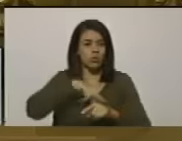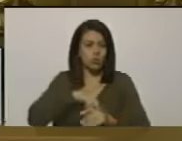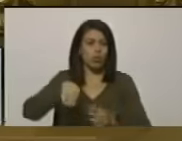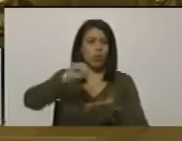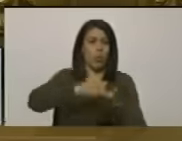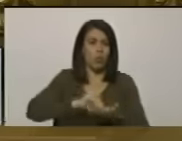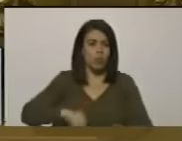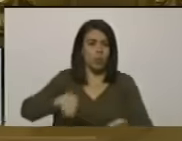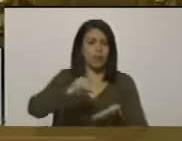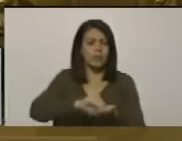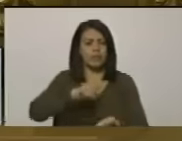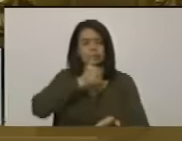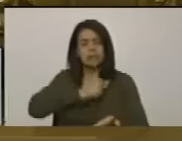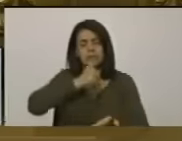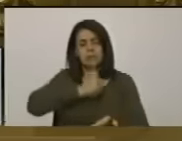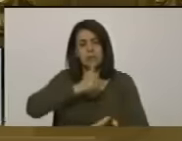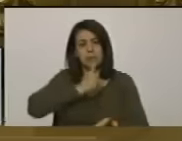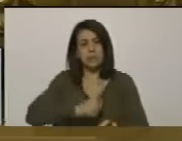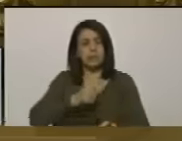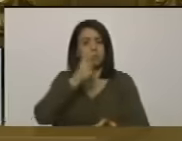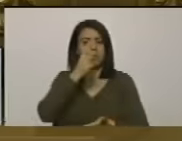el primero de enero